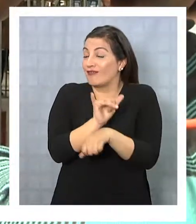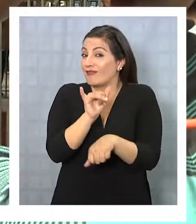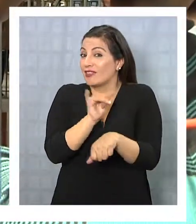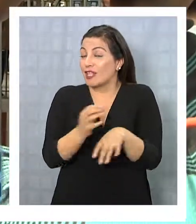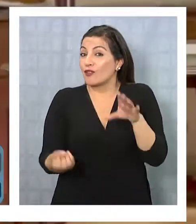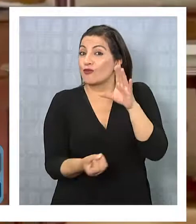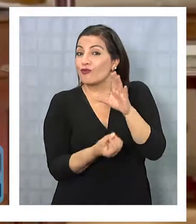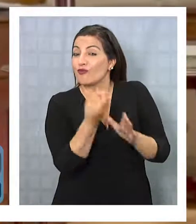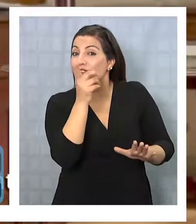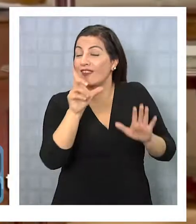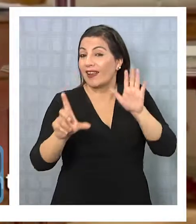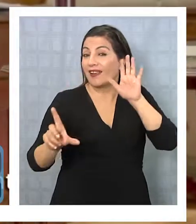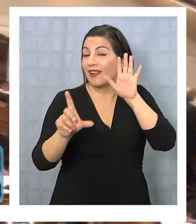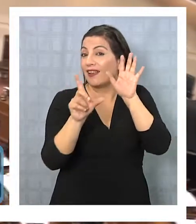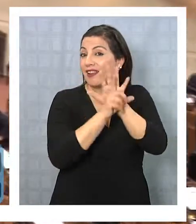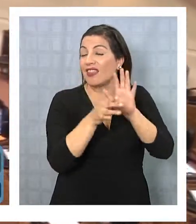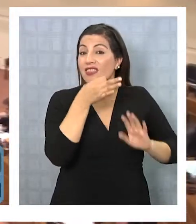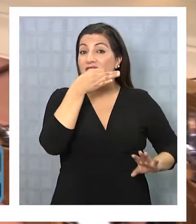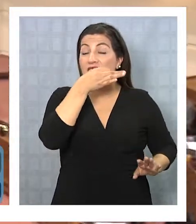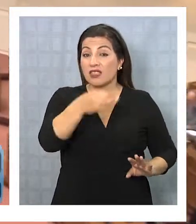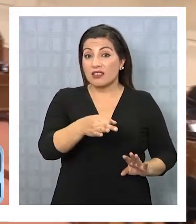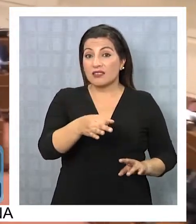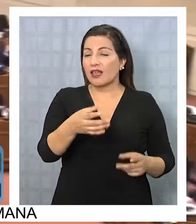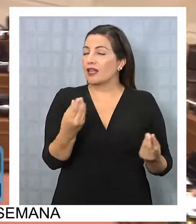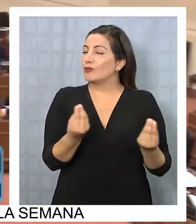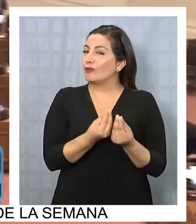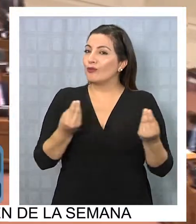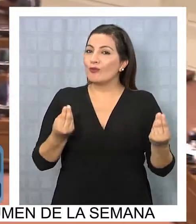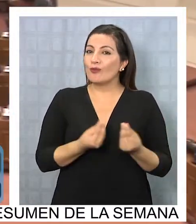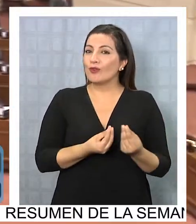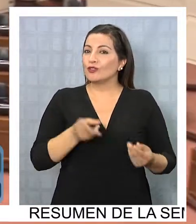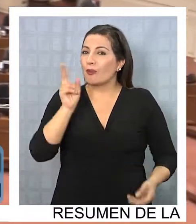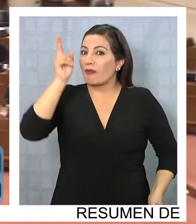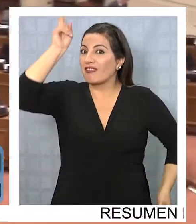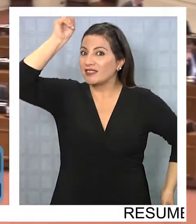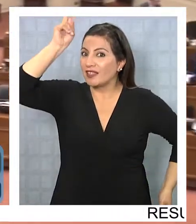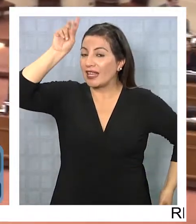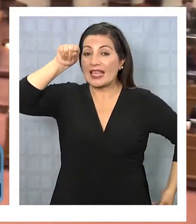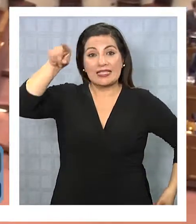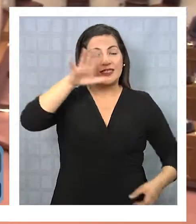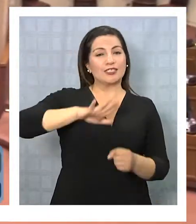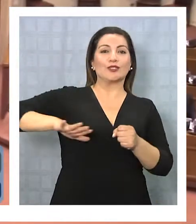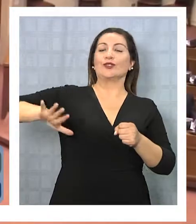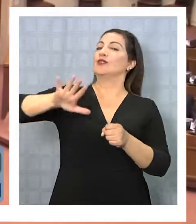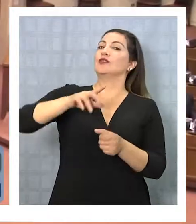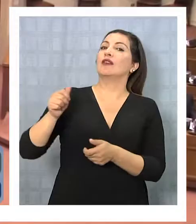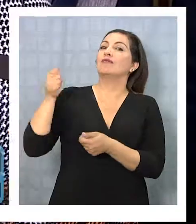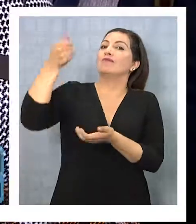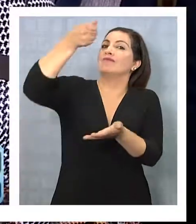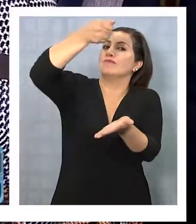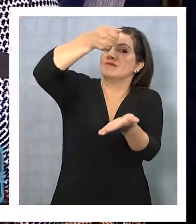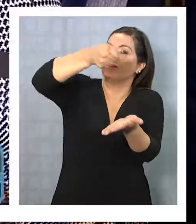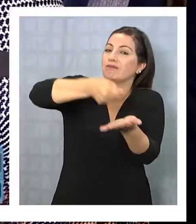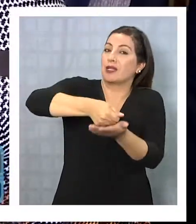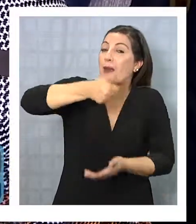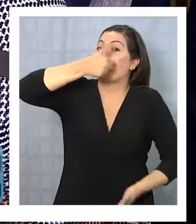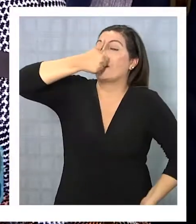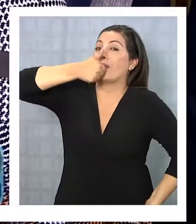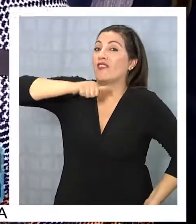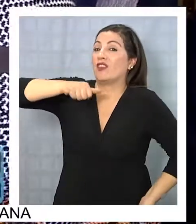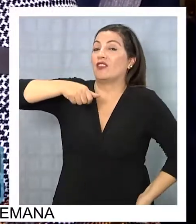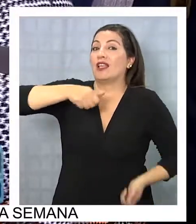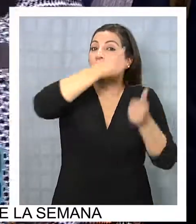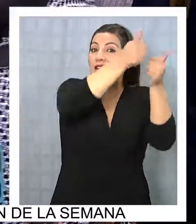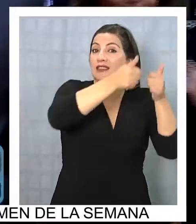la nueva ley de financiamiento electoral les impone una serie de restricciones. En el caso de los aportes privados, por ejemplo, los candidatos